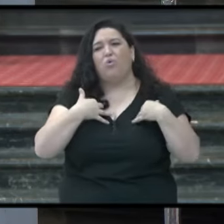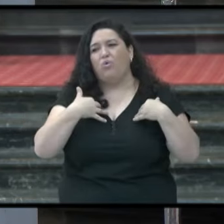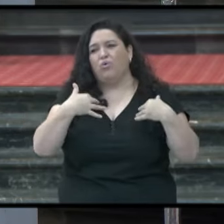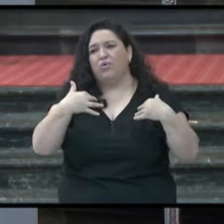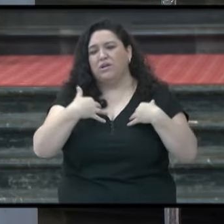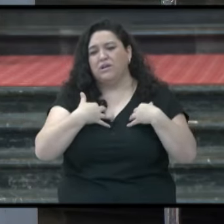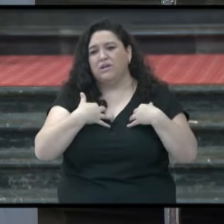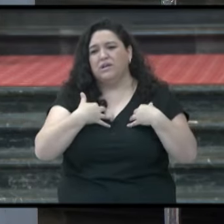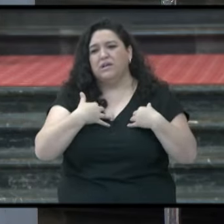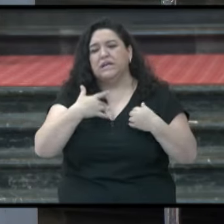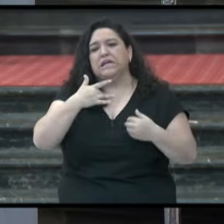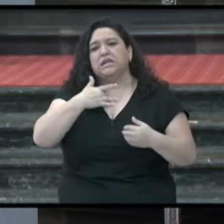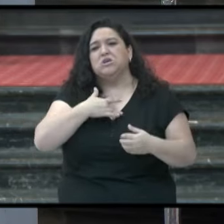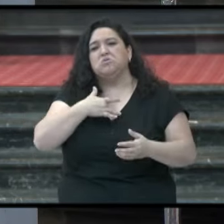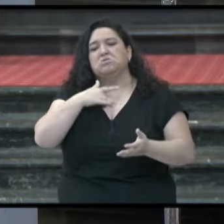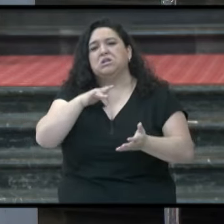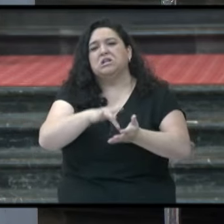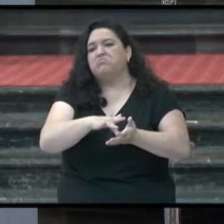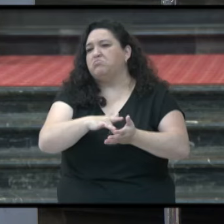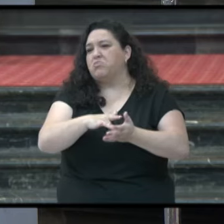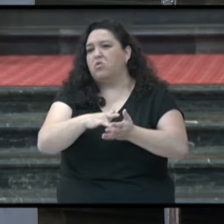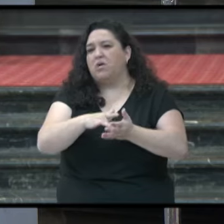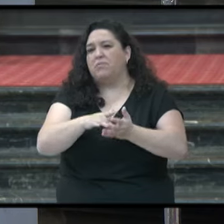tengo que quitarme lo de en medio,